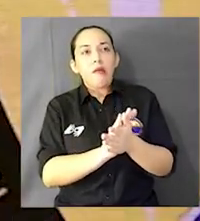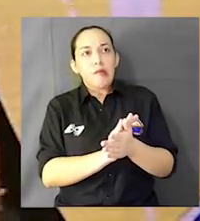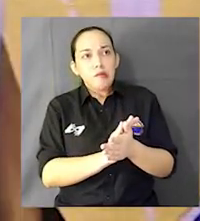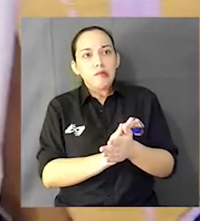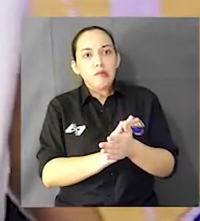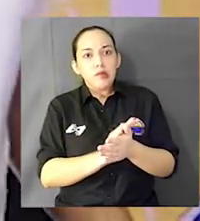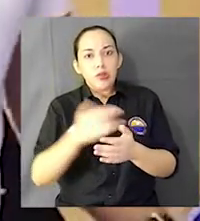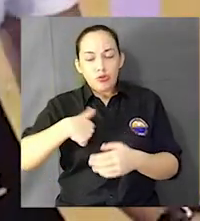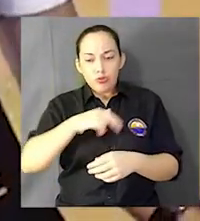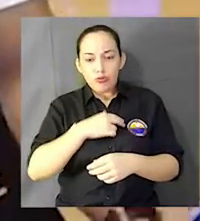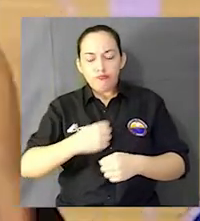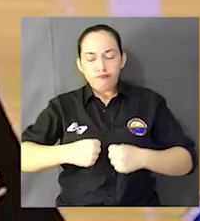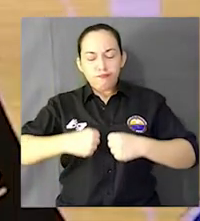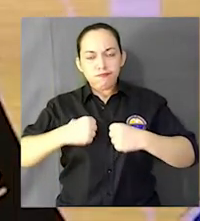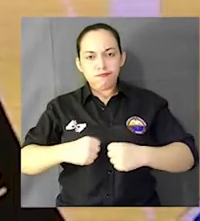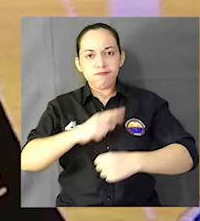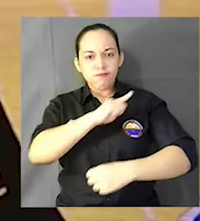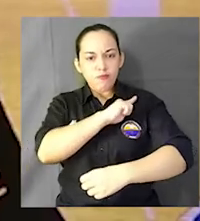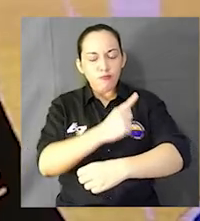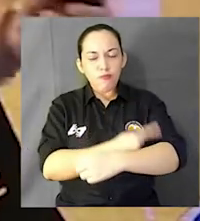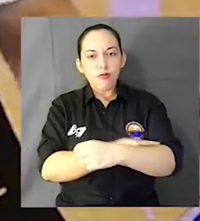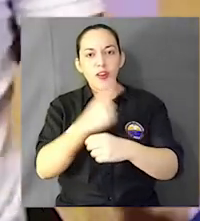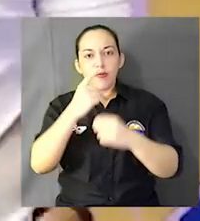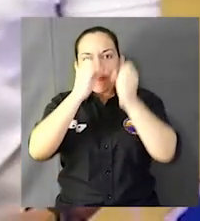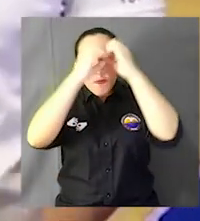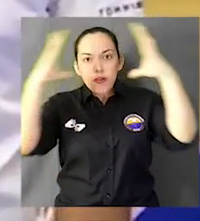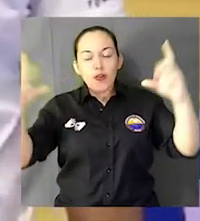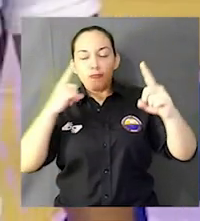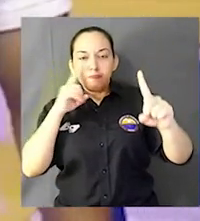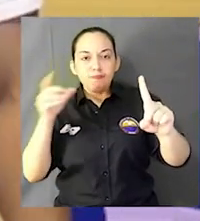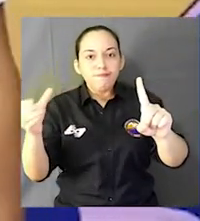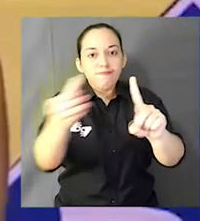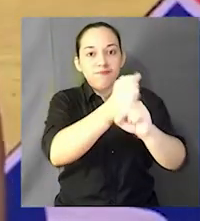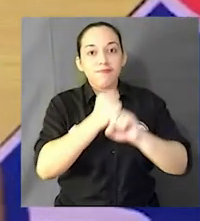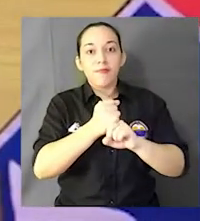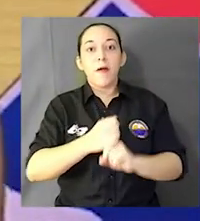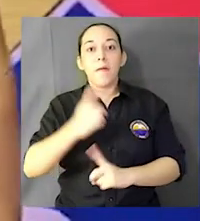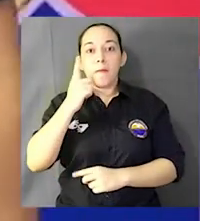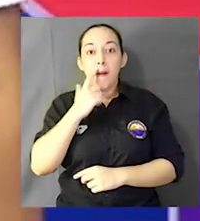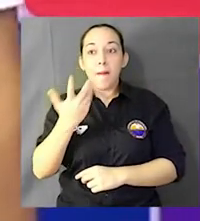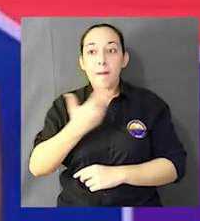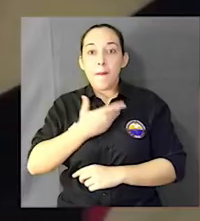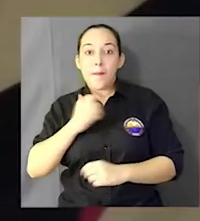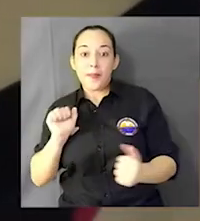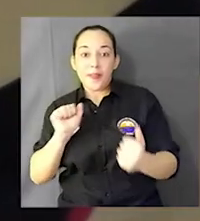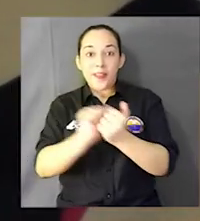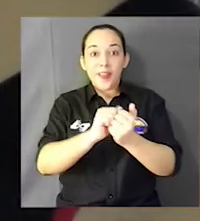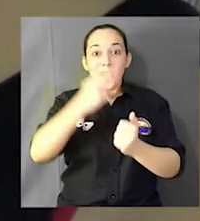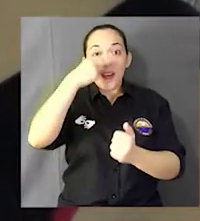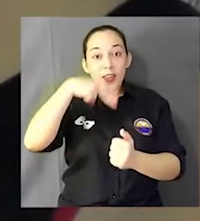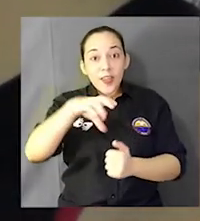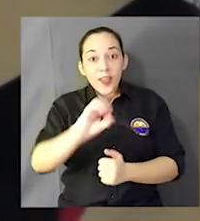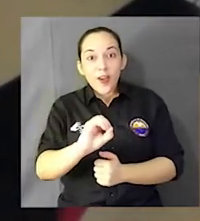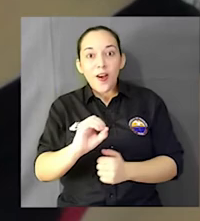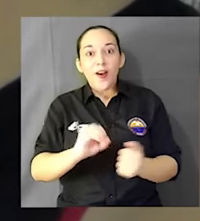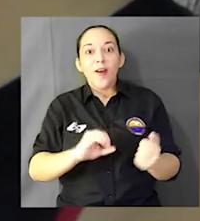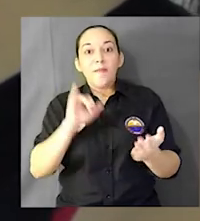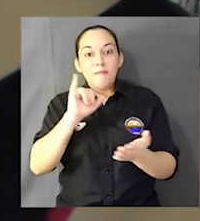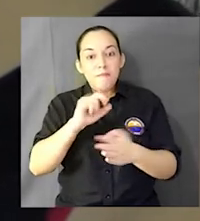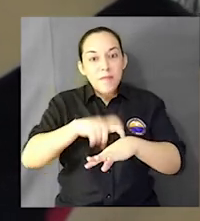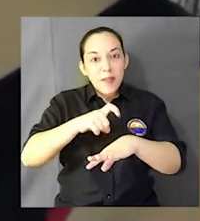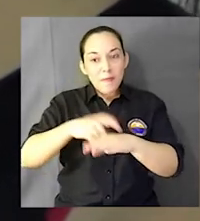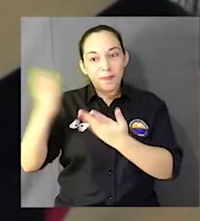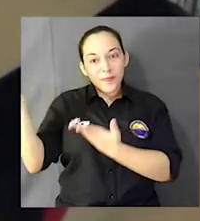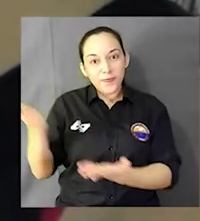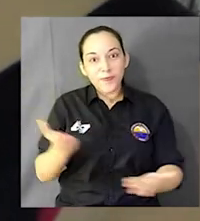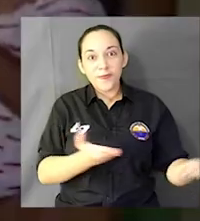maravillosa que nos contó, hay que tener fuerza para luchar por tus sueños. Durante el evento los padres y madres acompañaron a sus hijos